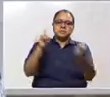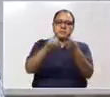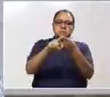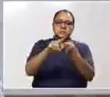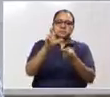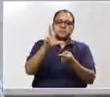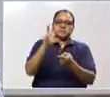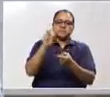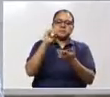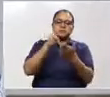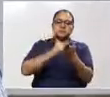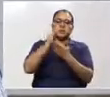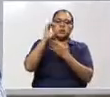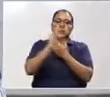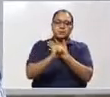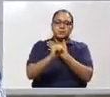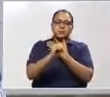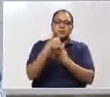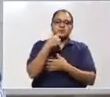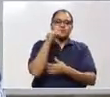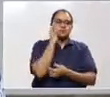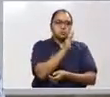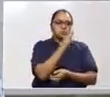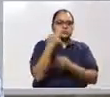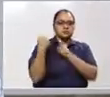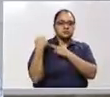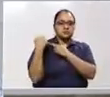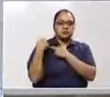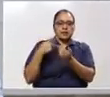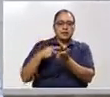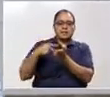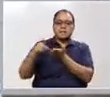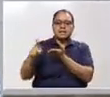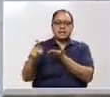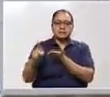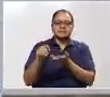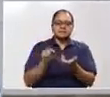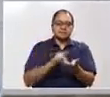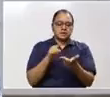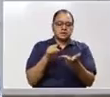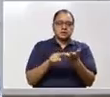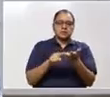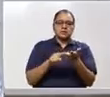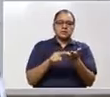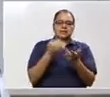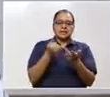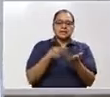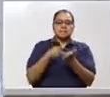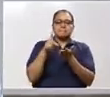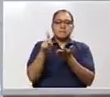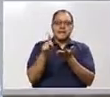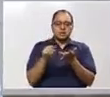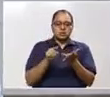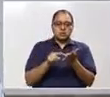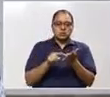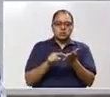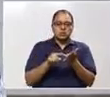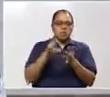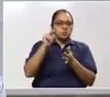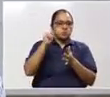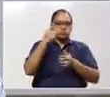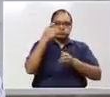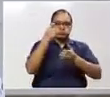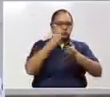junio de este año, las obligaciones que tengan que ver con declaraciones y pagos sin multas,